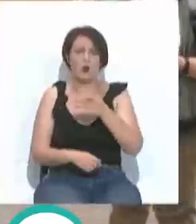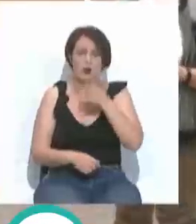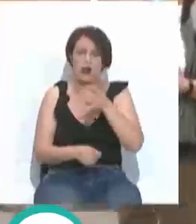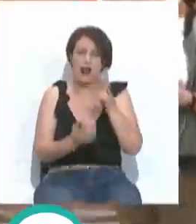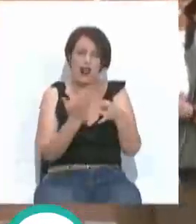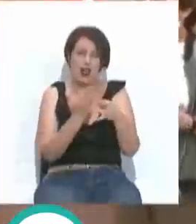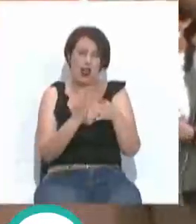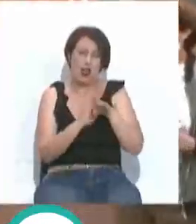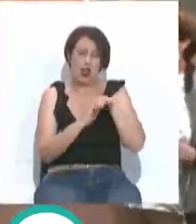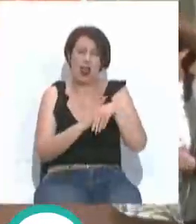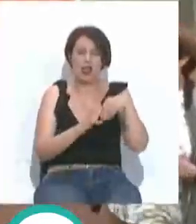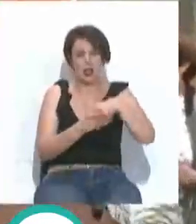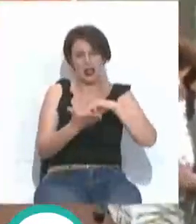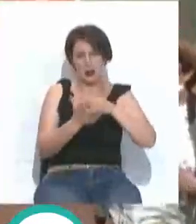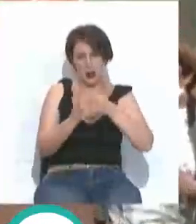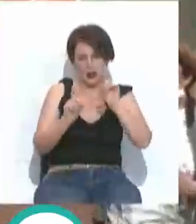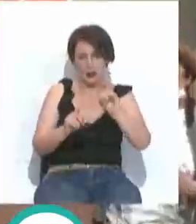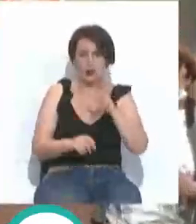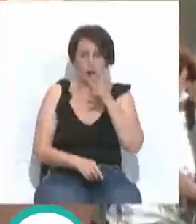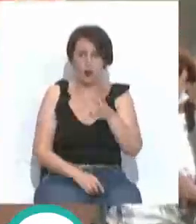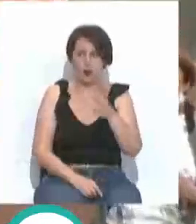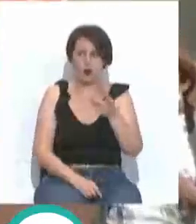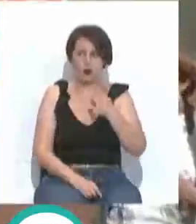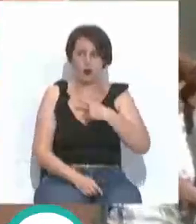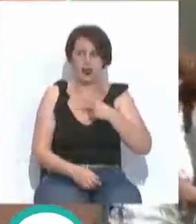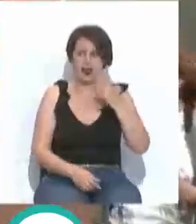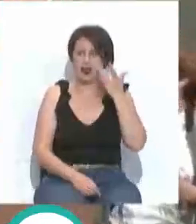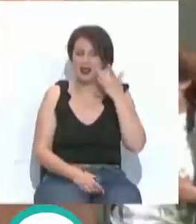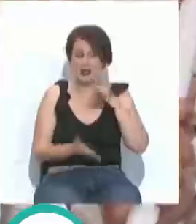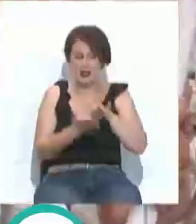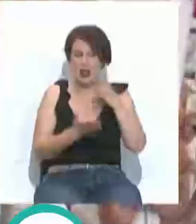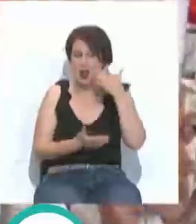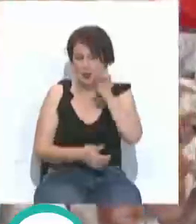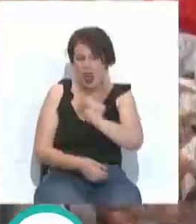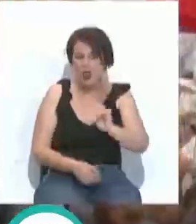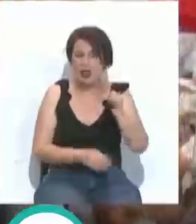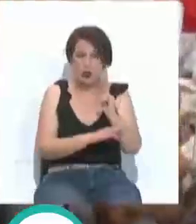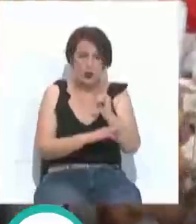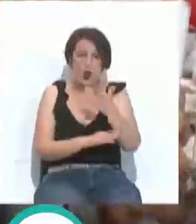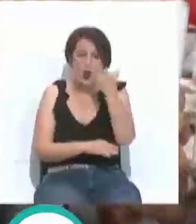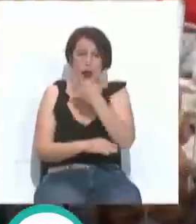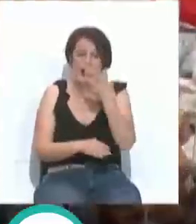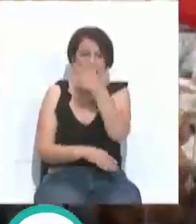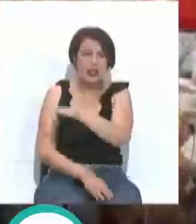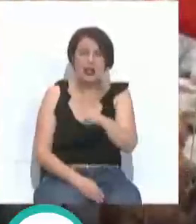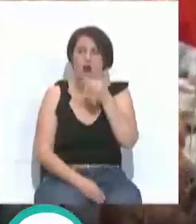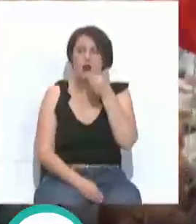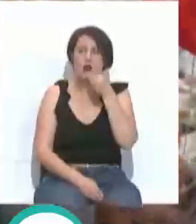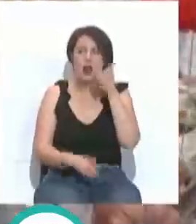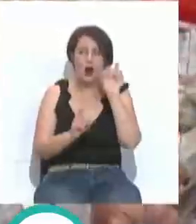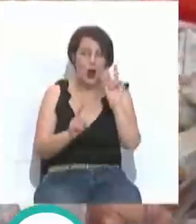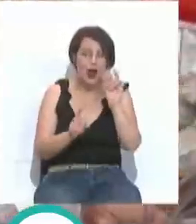de la calidad en el sistema educativo. Porque damos servicios de limpieza en los institutos, en las escuelas infantiles, en los comedores